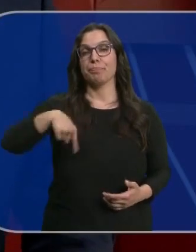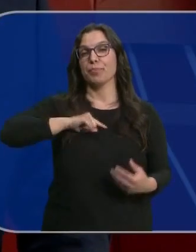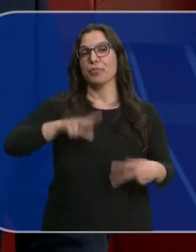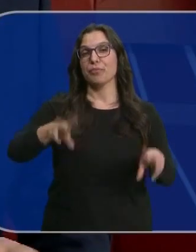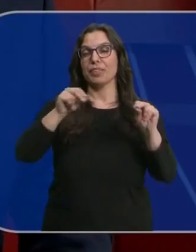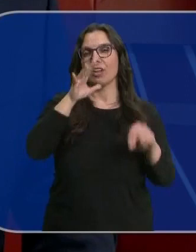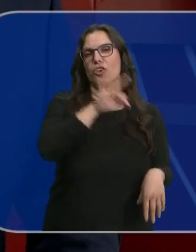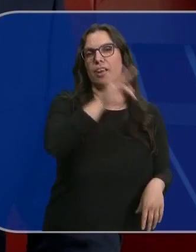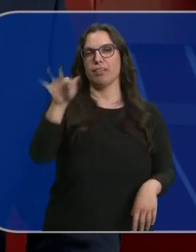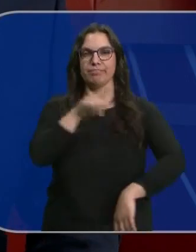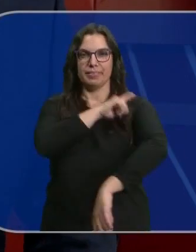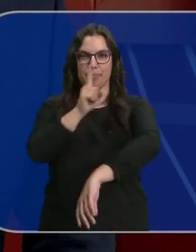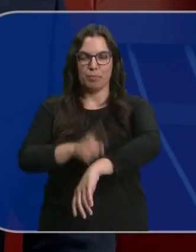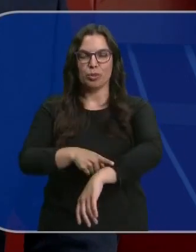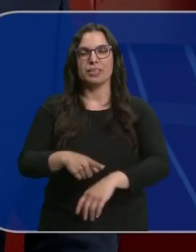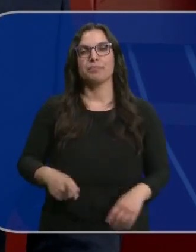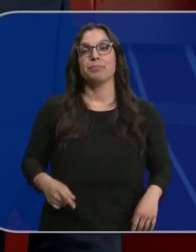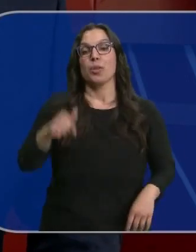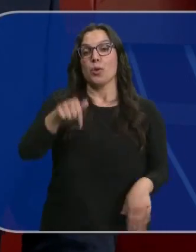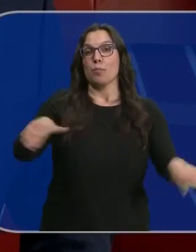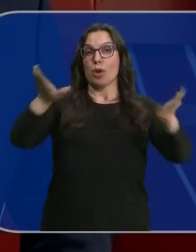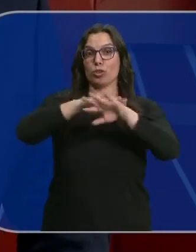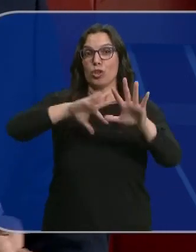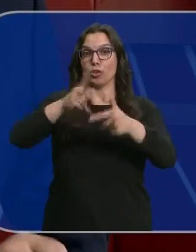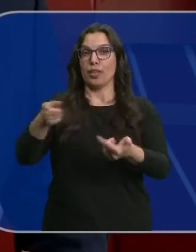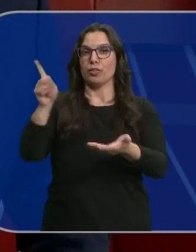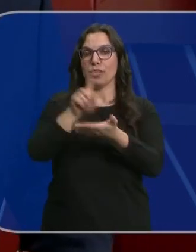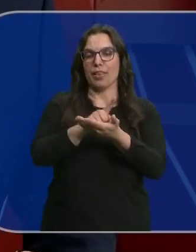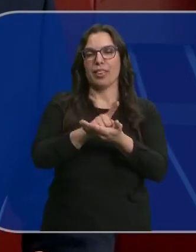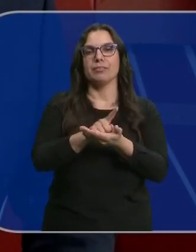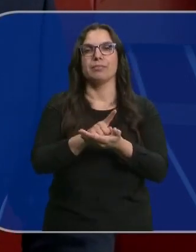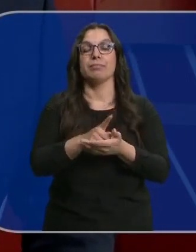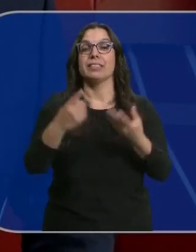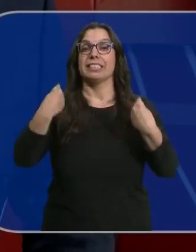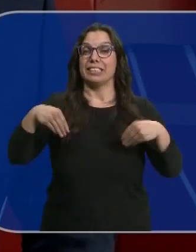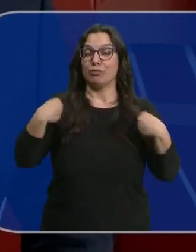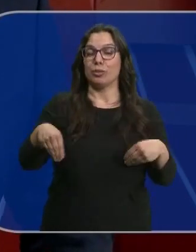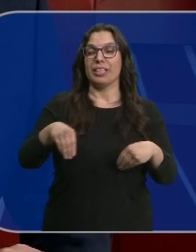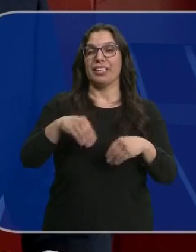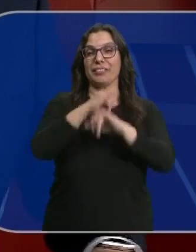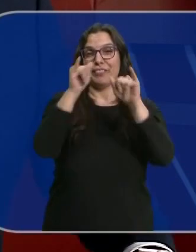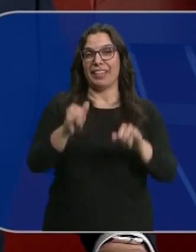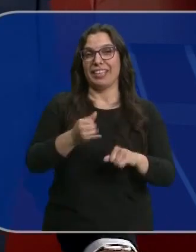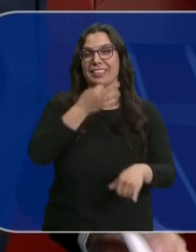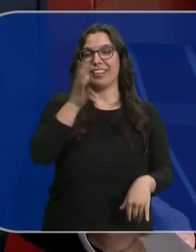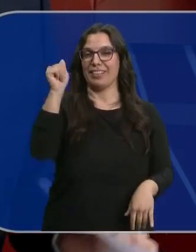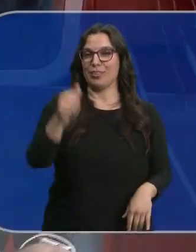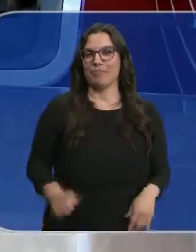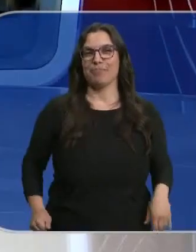Nosotros nos vamos. quedan ahora con Fernando Escudero y los deportes. Esta noche vuelven las noticias con Ana Rayaces. Pasen una feliz tarde. Adiós.